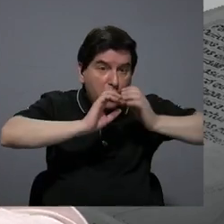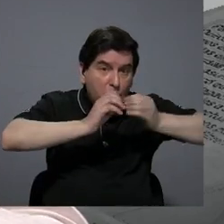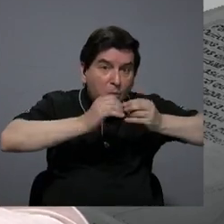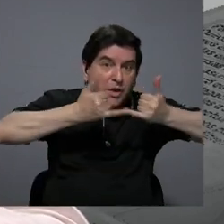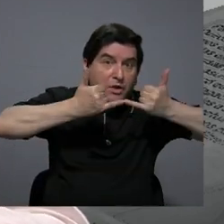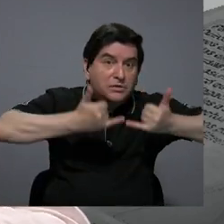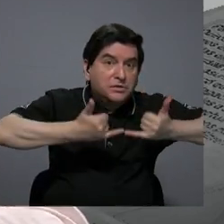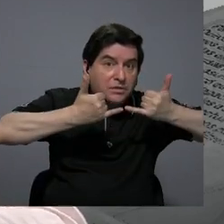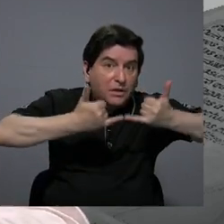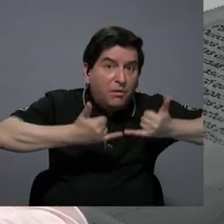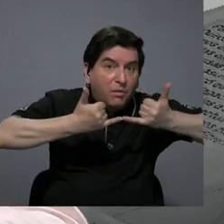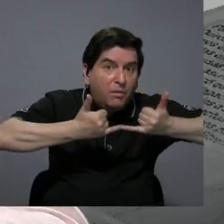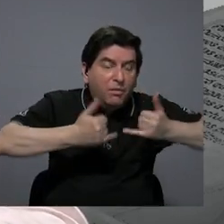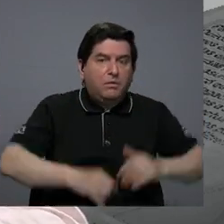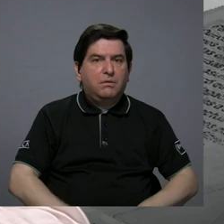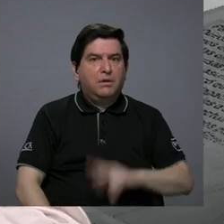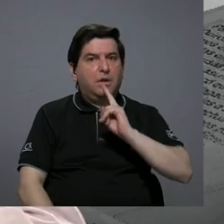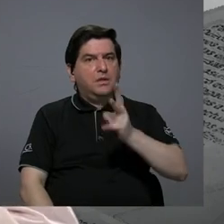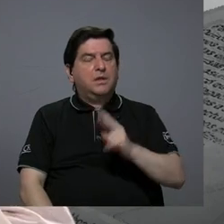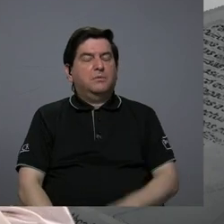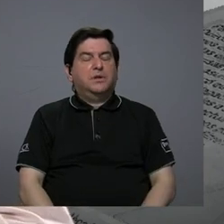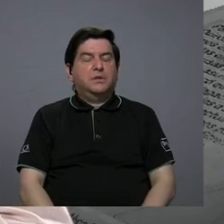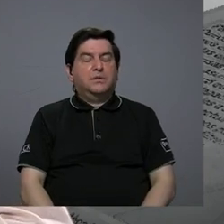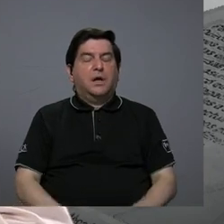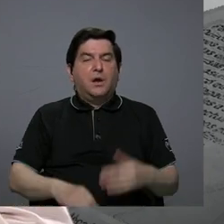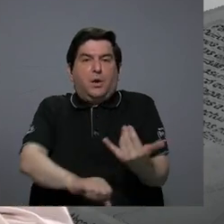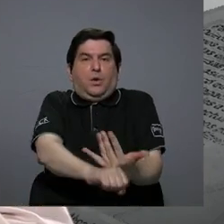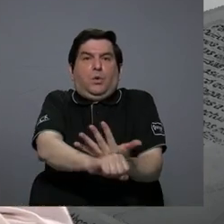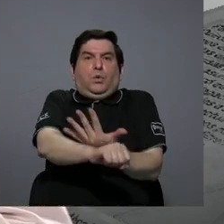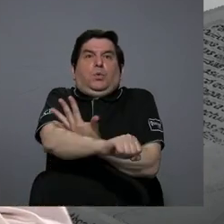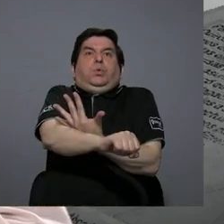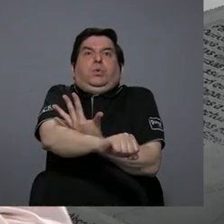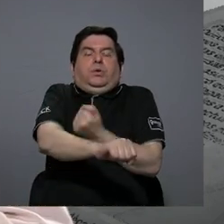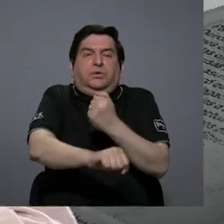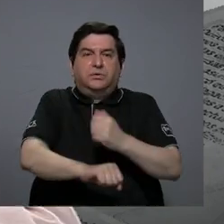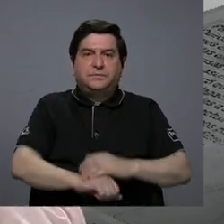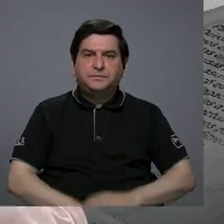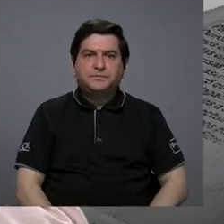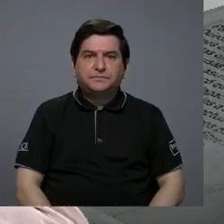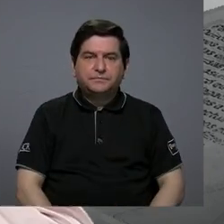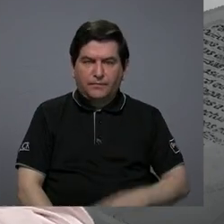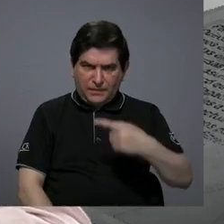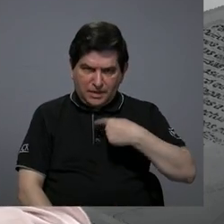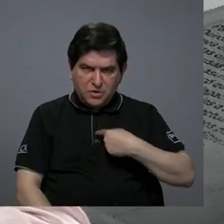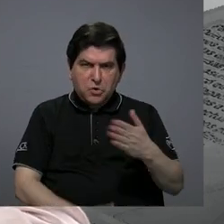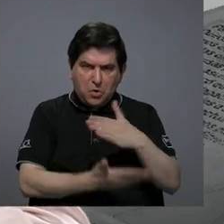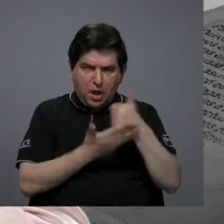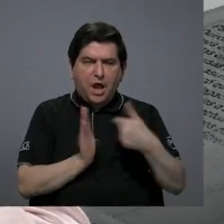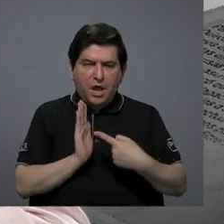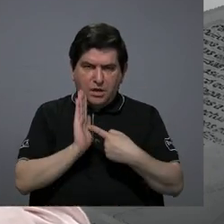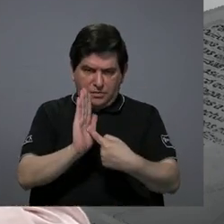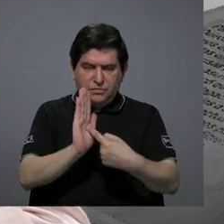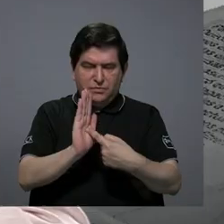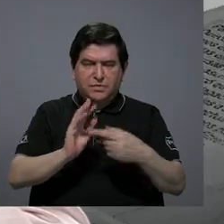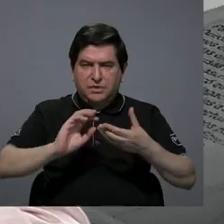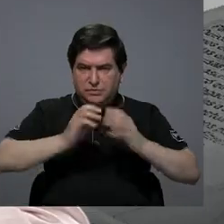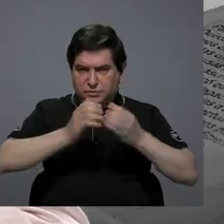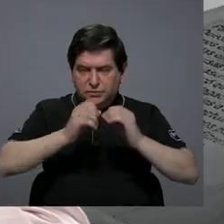actuales son realmente espeluznantes. Yo traje algunas cifras.